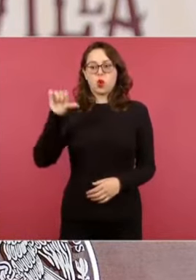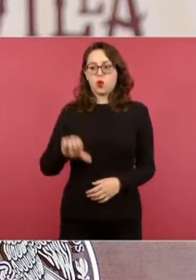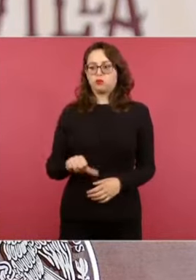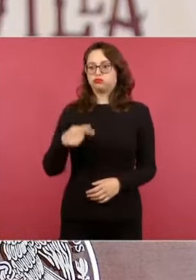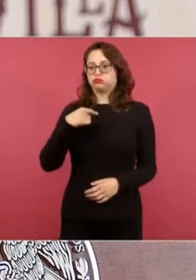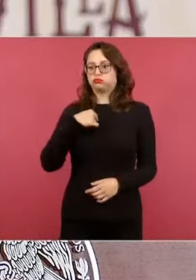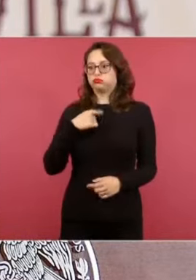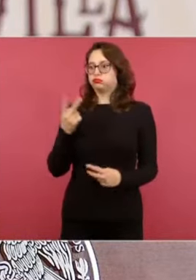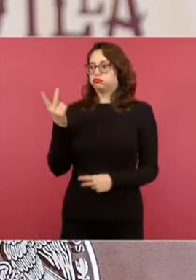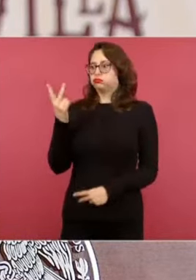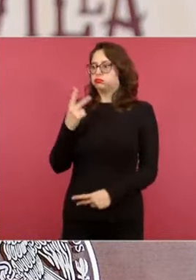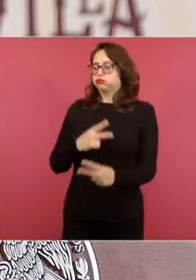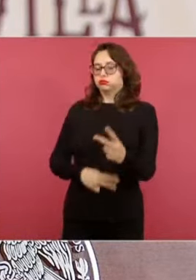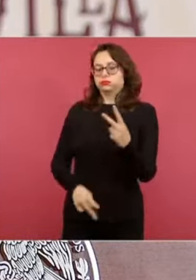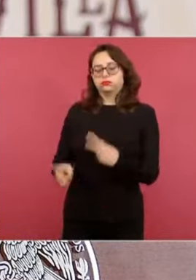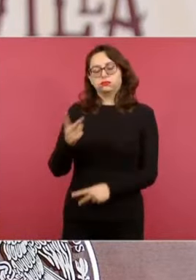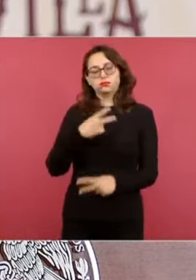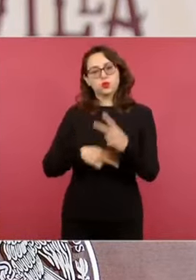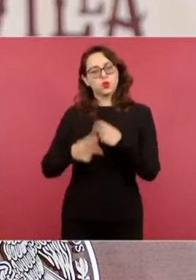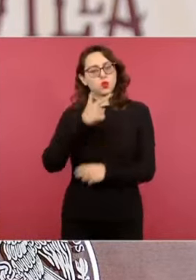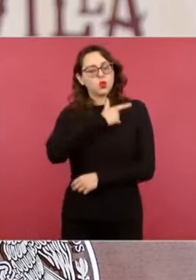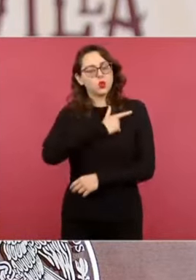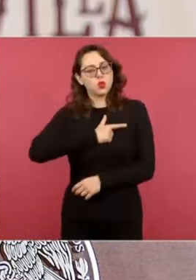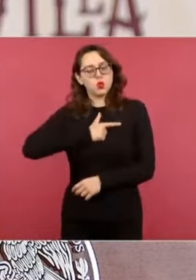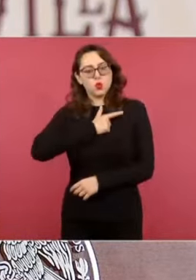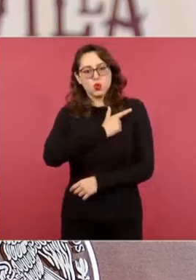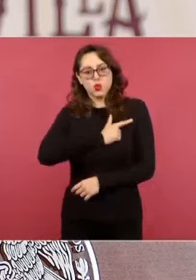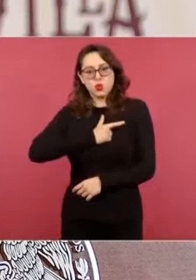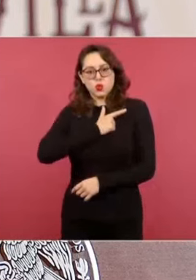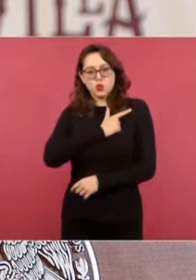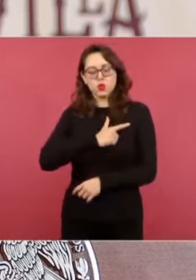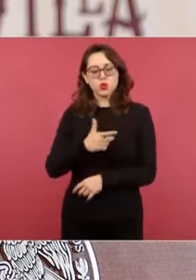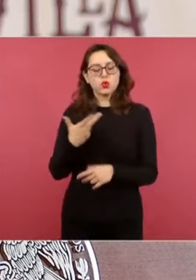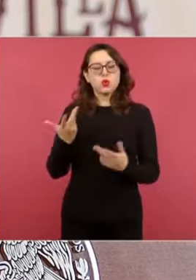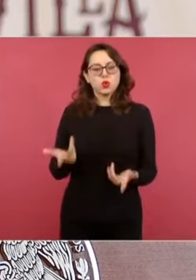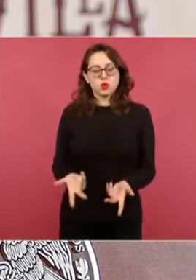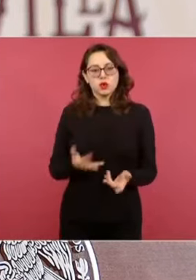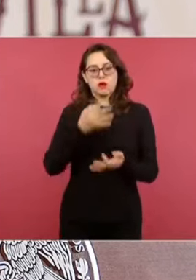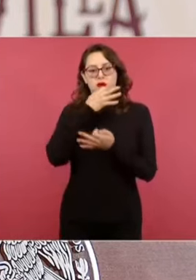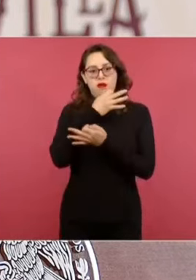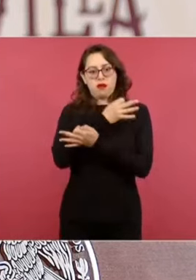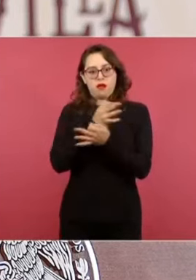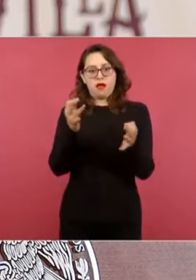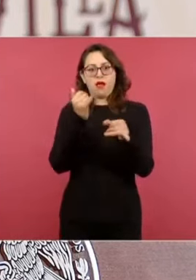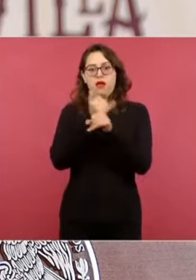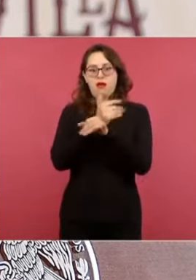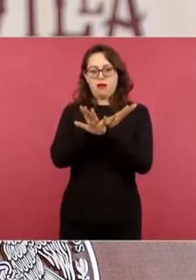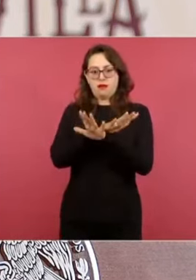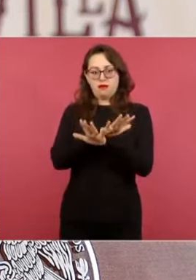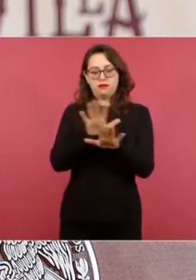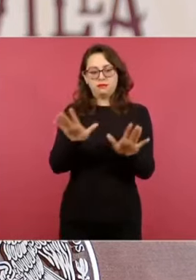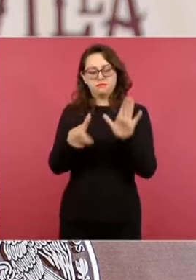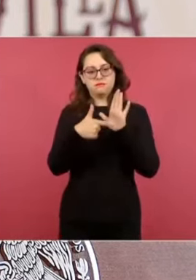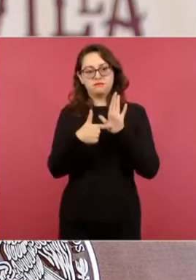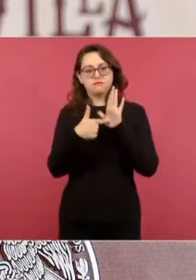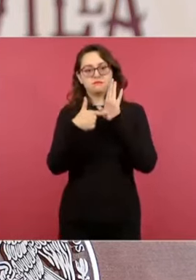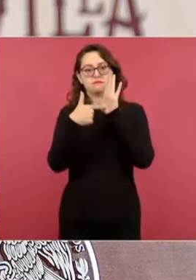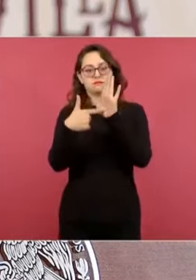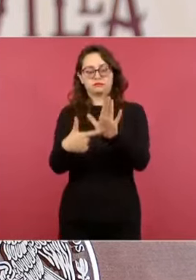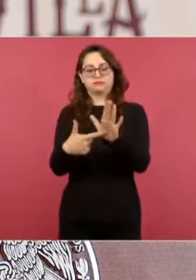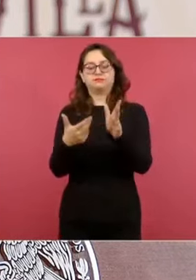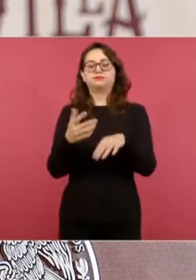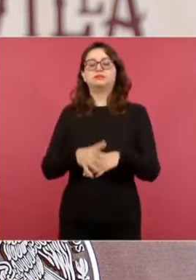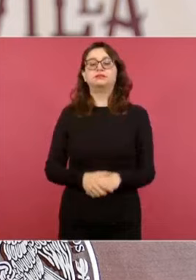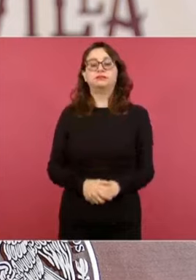para informarles a ustedes que en cumplimiento a lo señalado en el decreto emitido por el